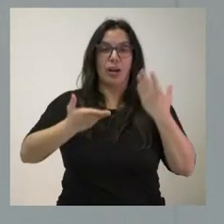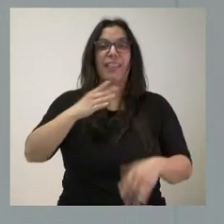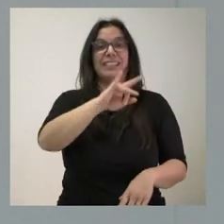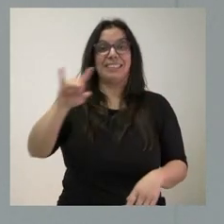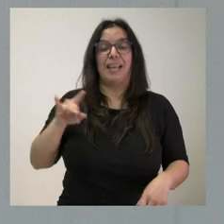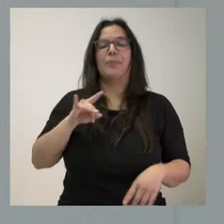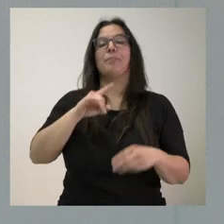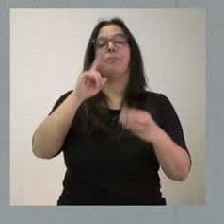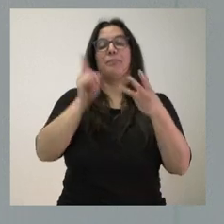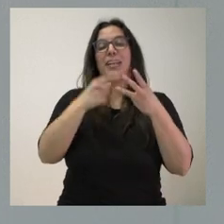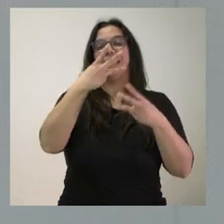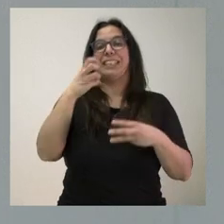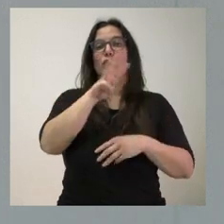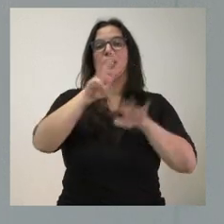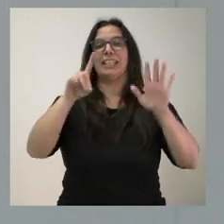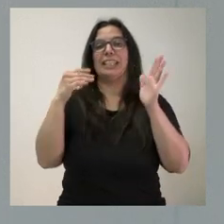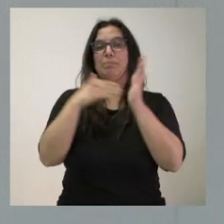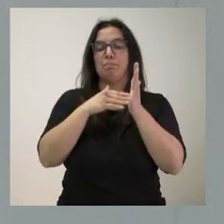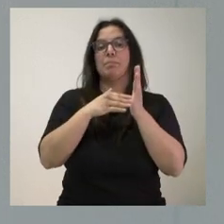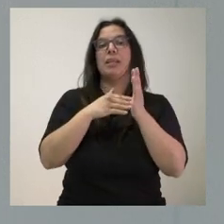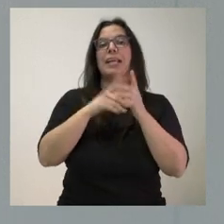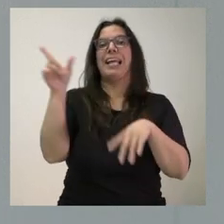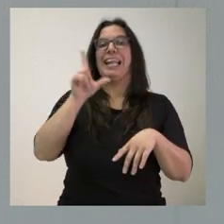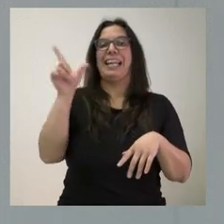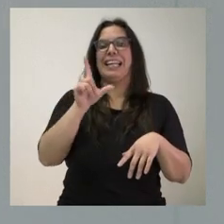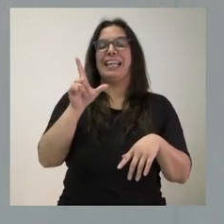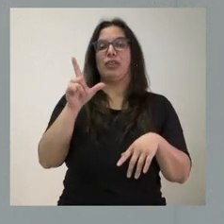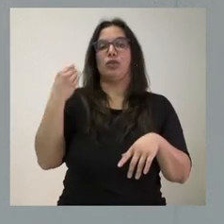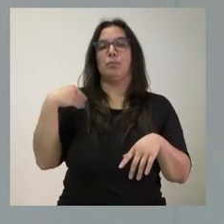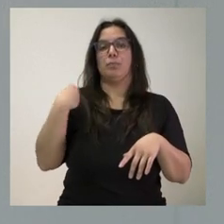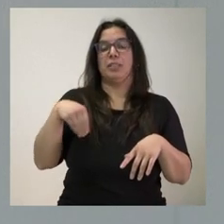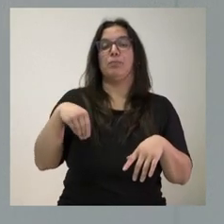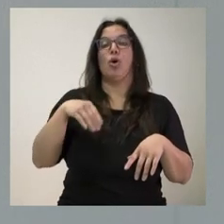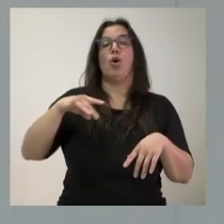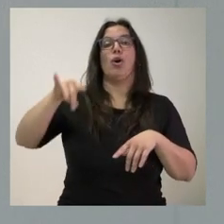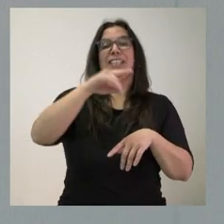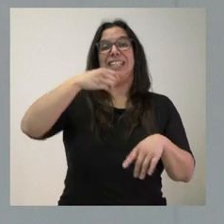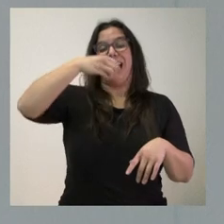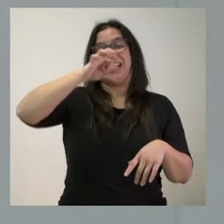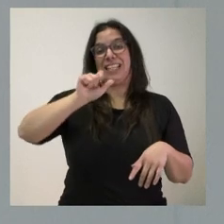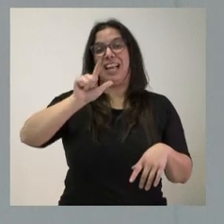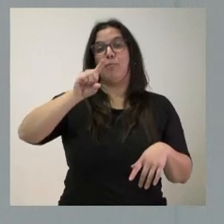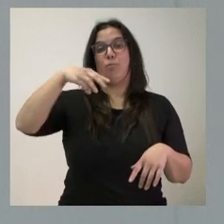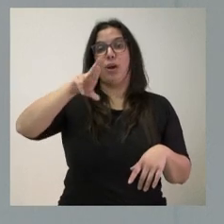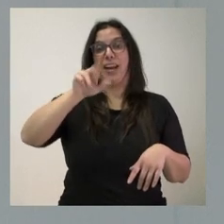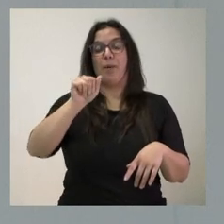336.000 litros de salmuera y se han actuado sobre un total